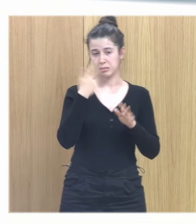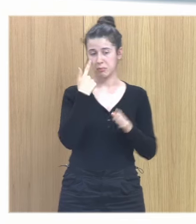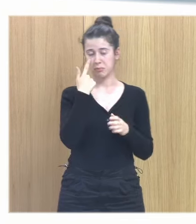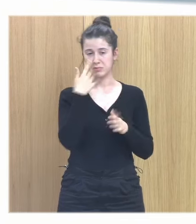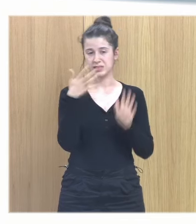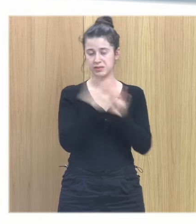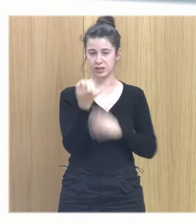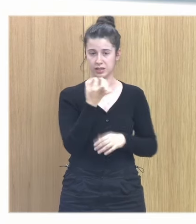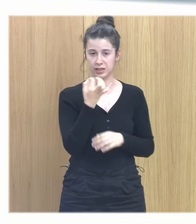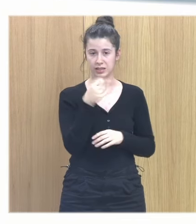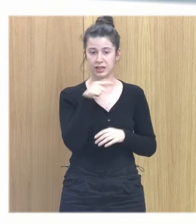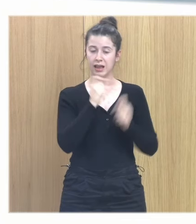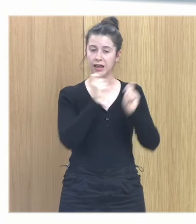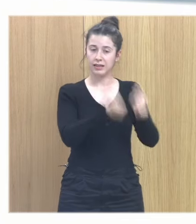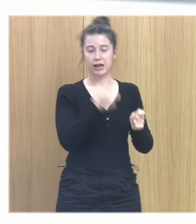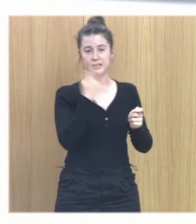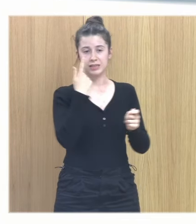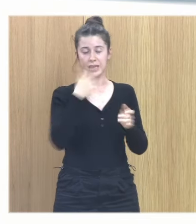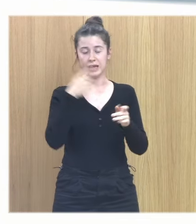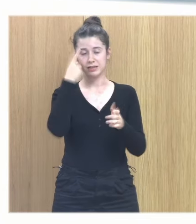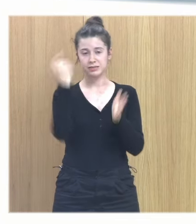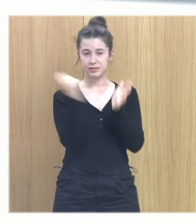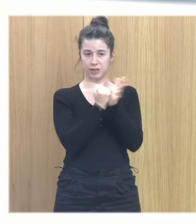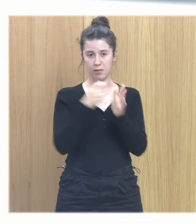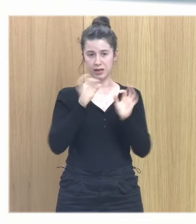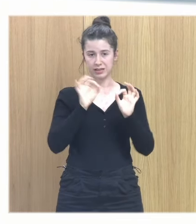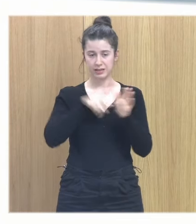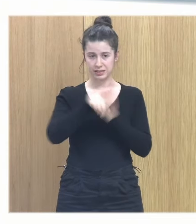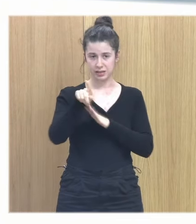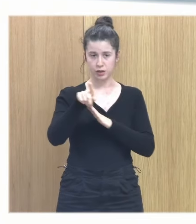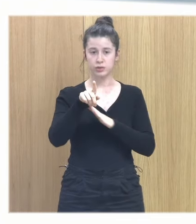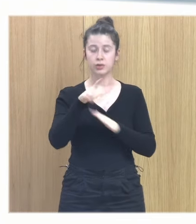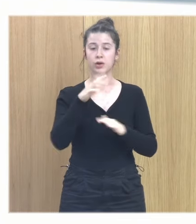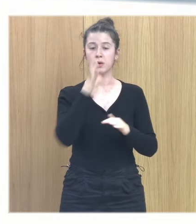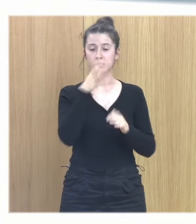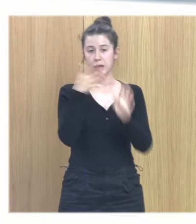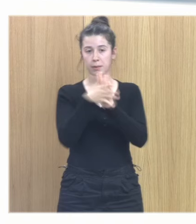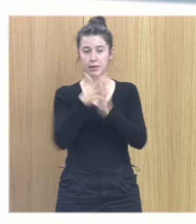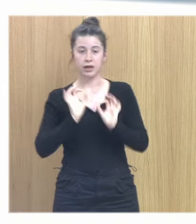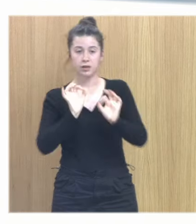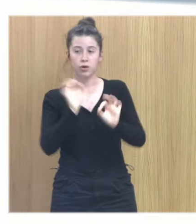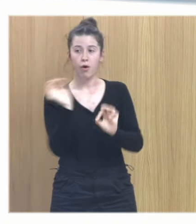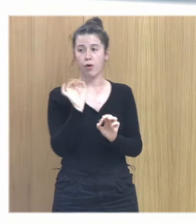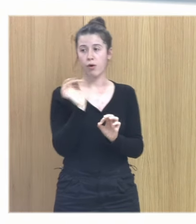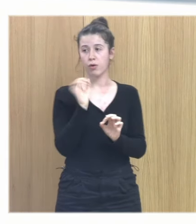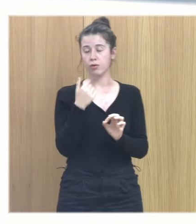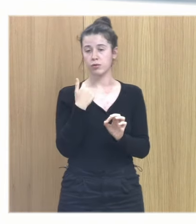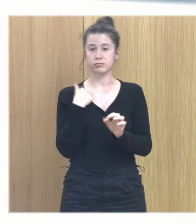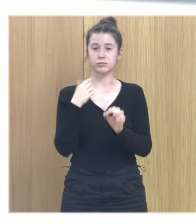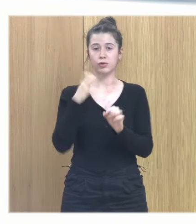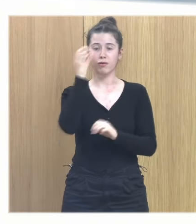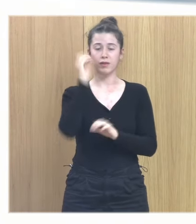técnicamente lo llamamos trauma de desarrollo ¿sí? O sea porque yo esto puedo explicarlo como lo explico o puedo llenar la conferencia de términos técnicos